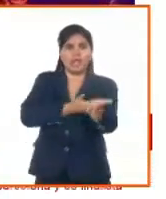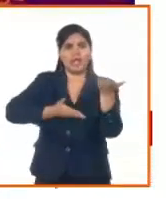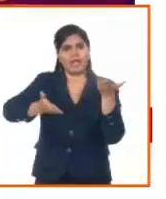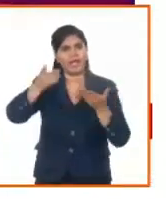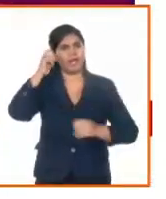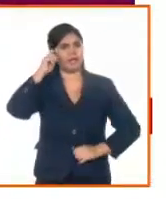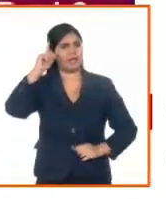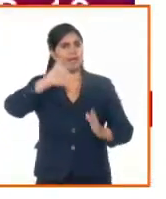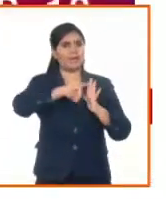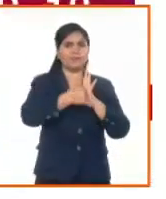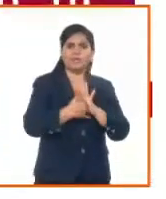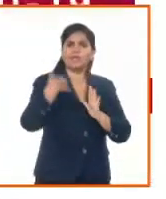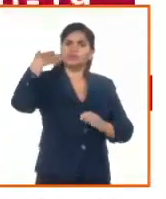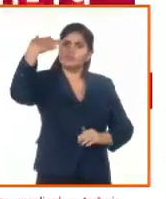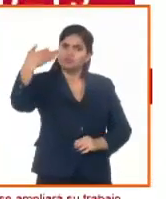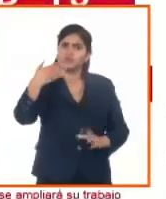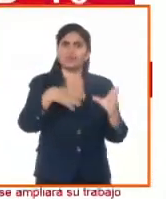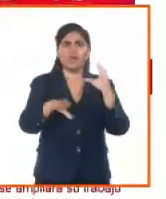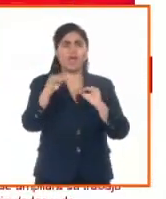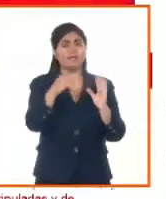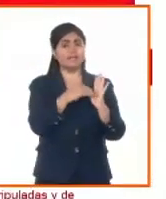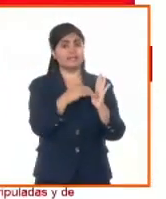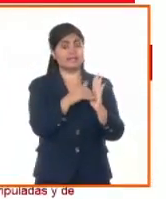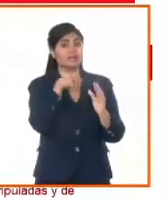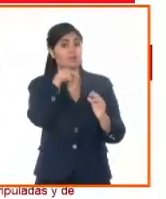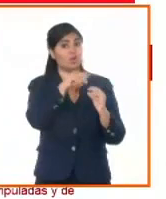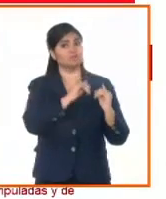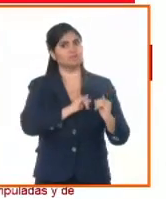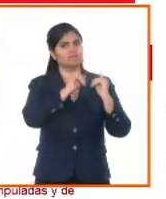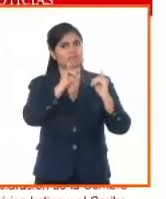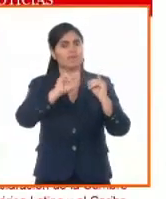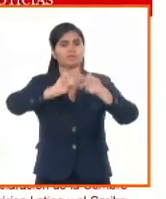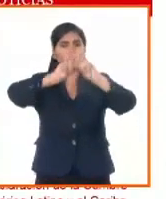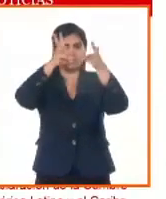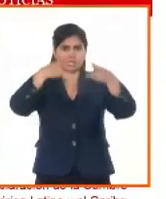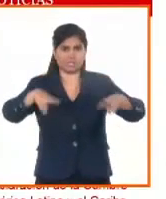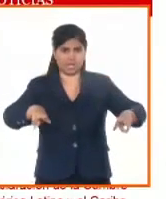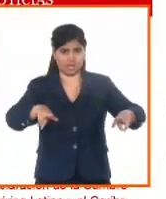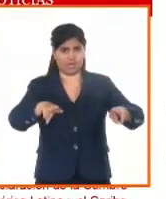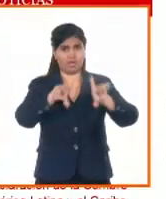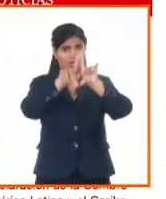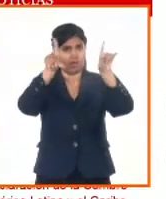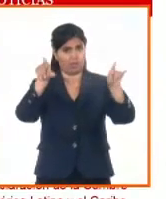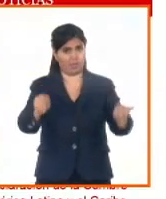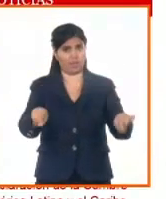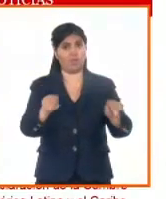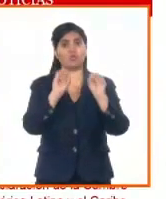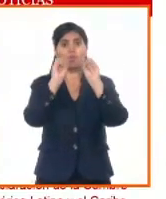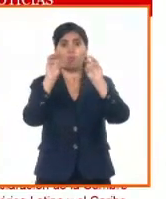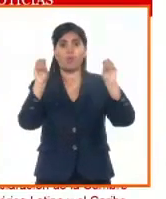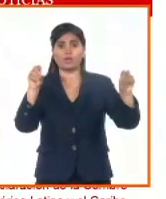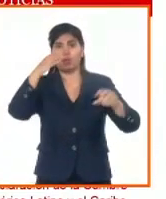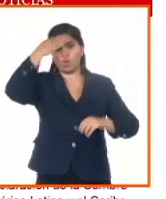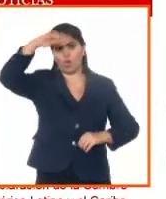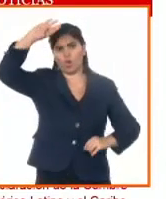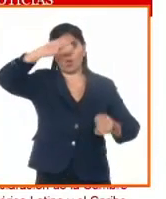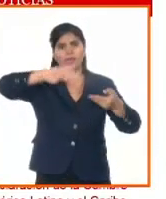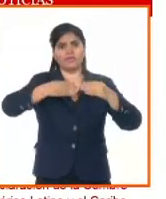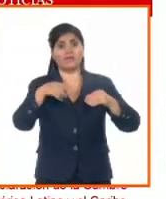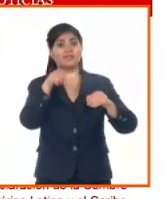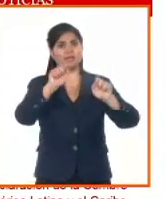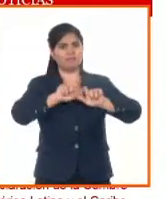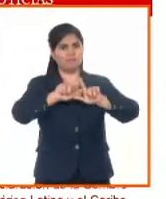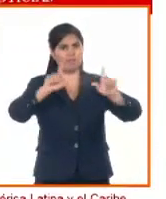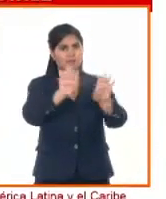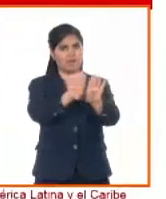dada a conocer esta tarde y que ya pueden encontrar en los medios de comunicación, entre ellos publicada íntegramente en Cuba Debate, dice que